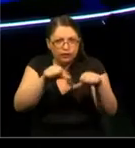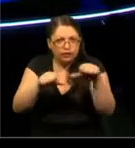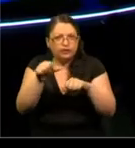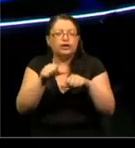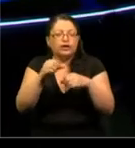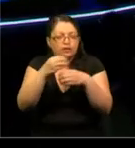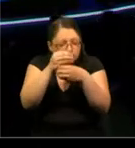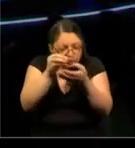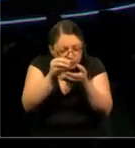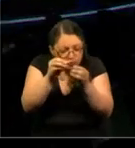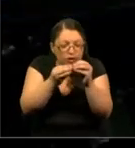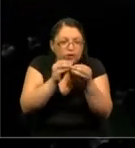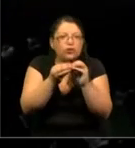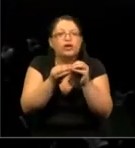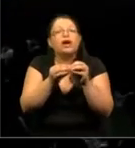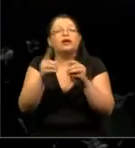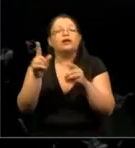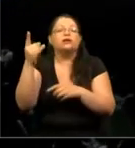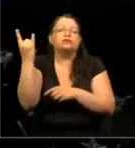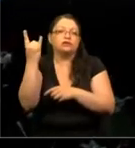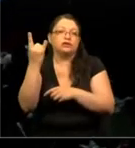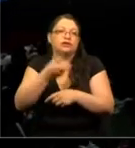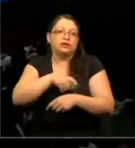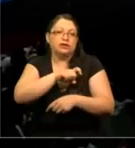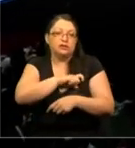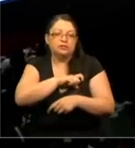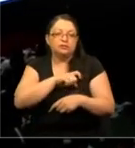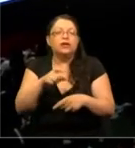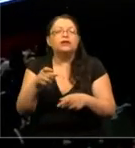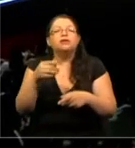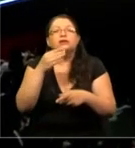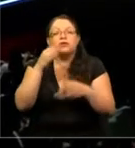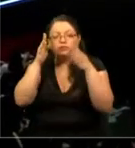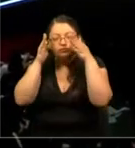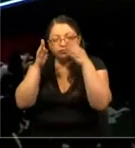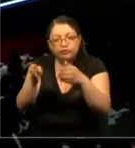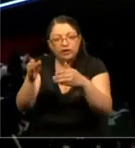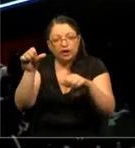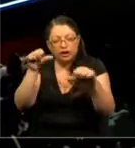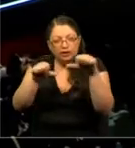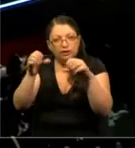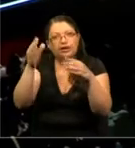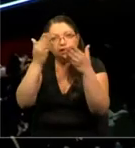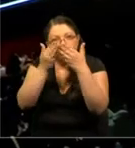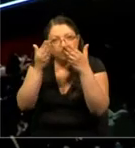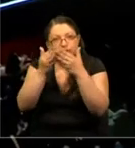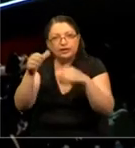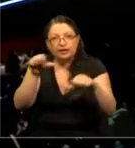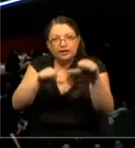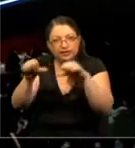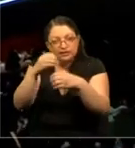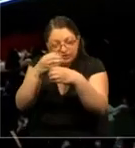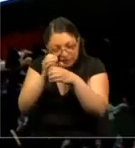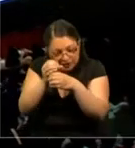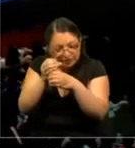Madrid, España y ha enfocado su trabajo principalmente en la neurobiología y enfermedades crónicas. Bienvenido.